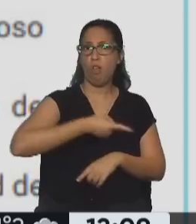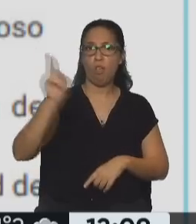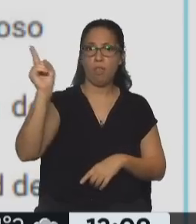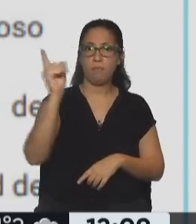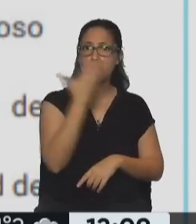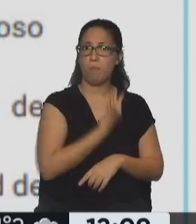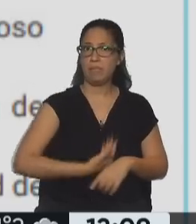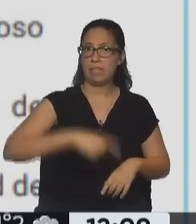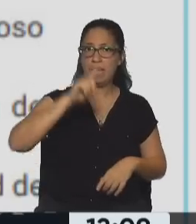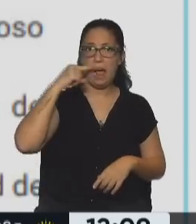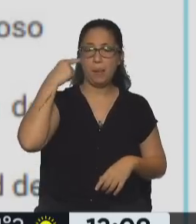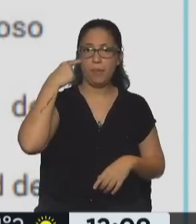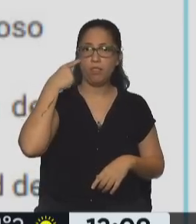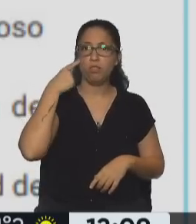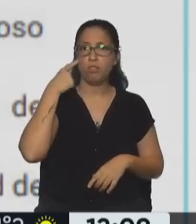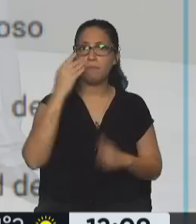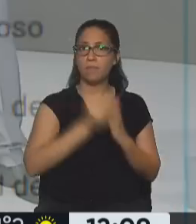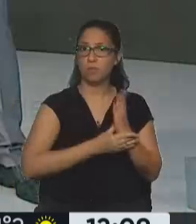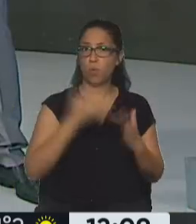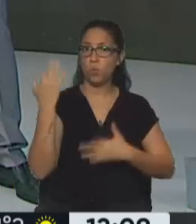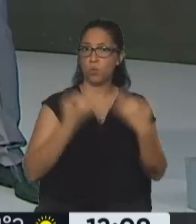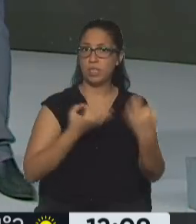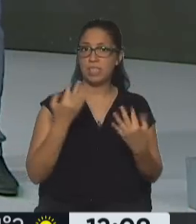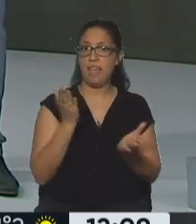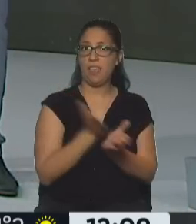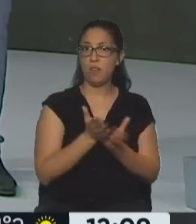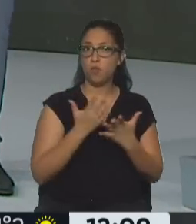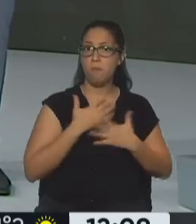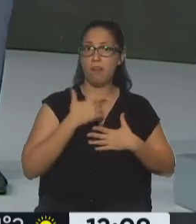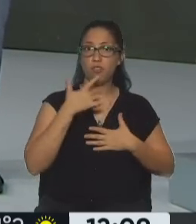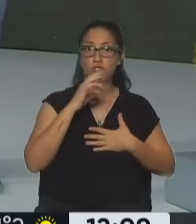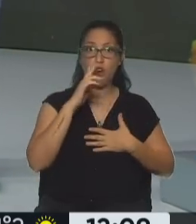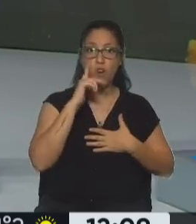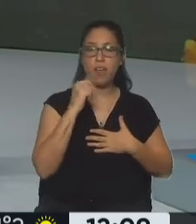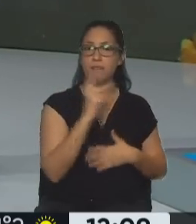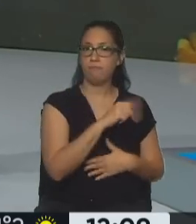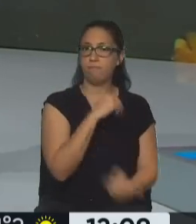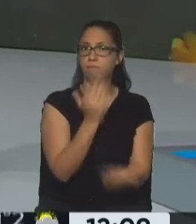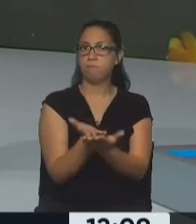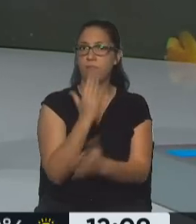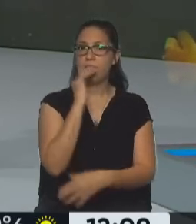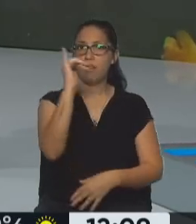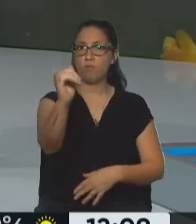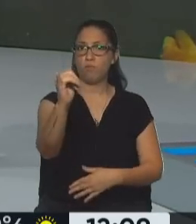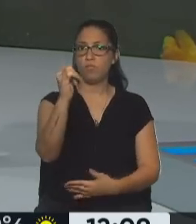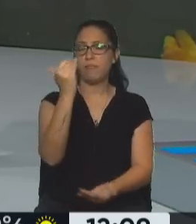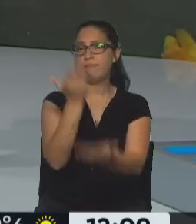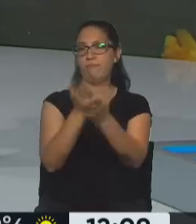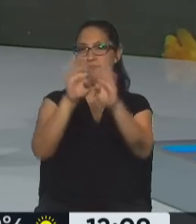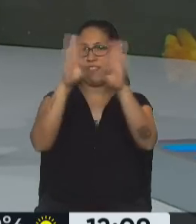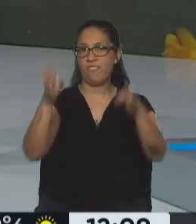presidente Alberto Fernández, el ministro de Justicia y Derechos Humanos Martín Soria presentó esta denuncia en la Fiscalía